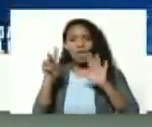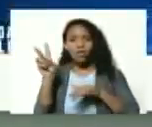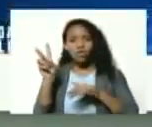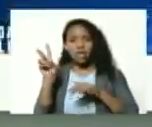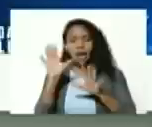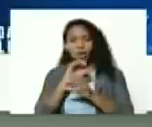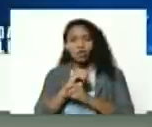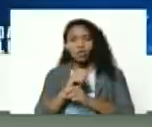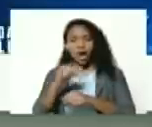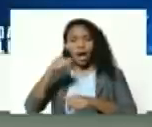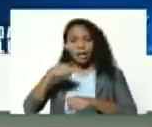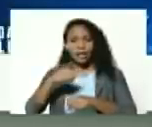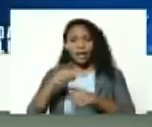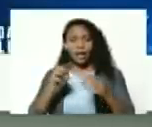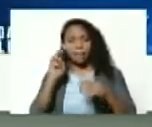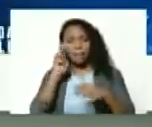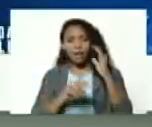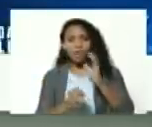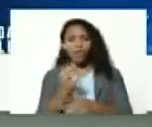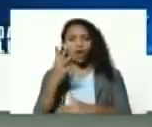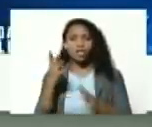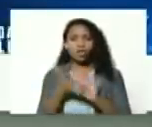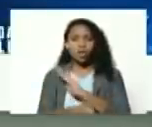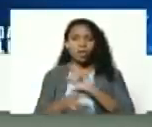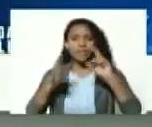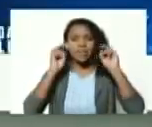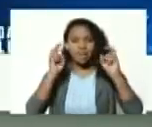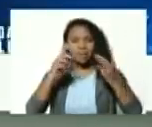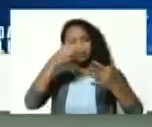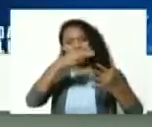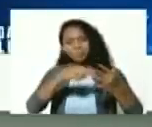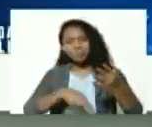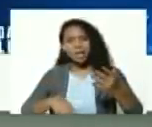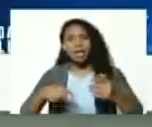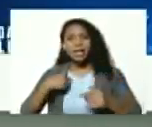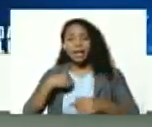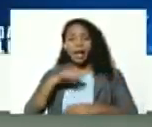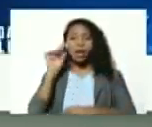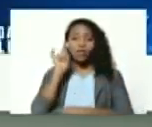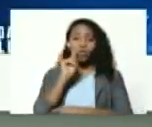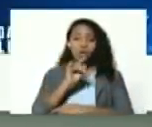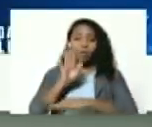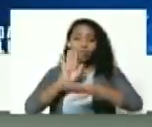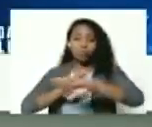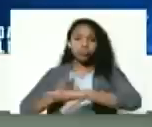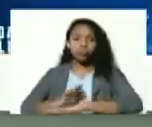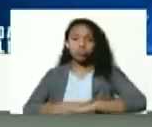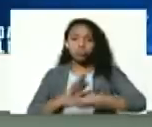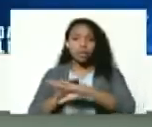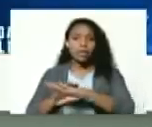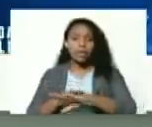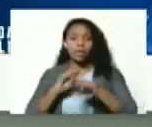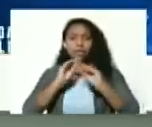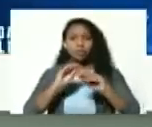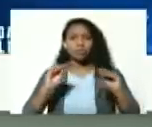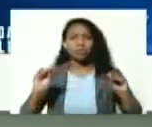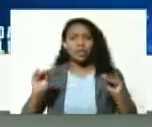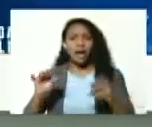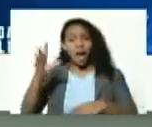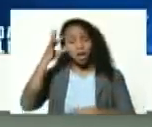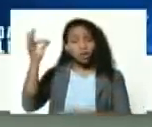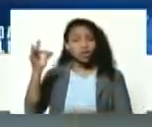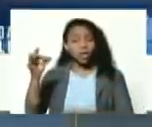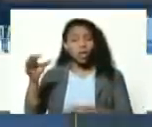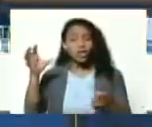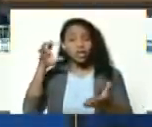Palacio sobre un conjunto de temas que anunciaremos el lunes estamos convocando para el lunes el Consejo de